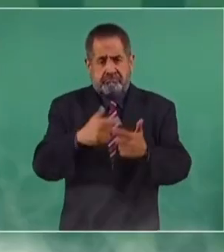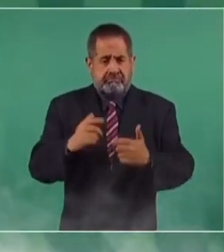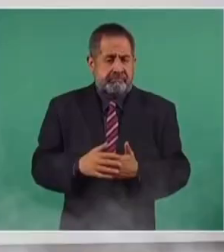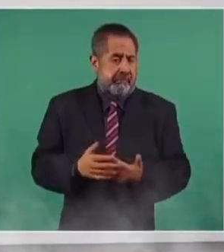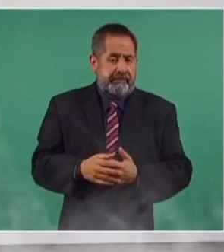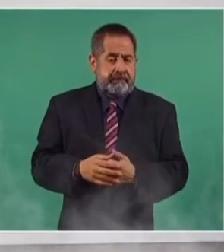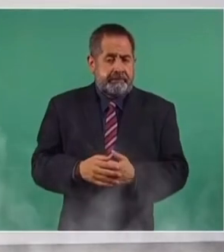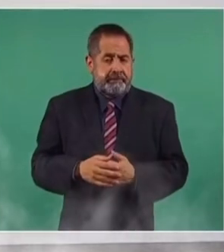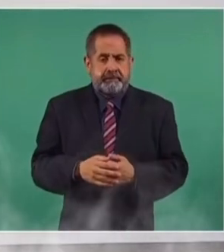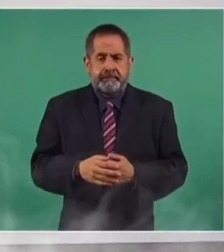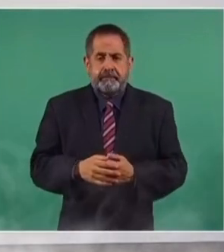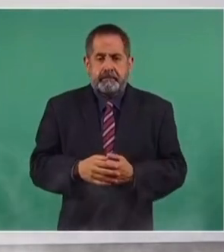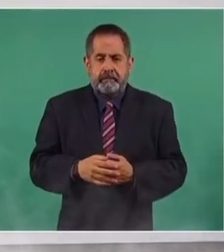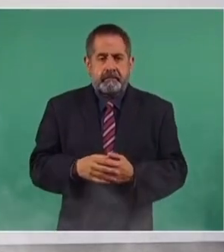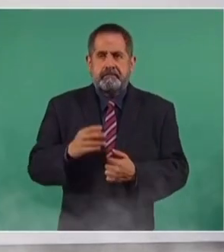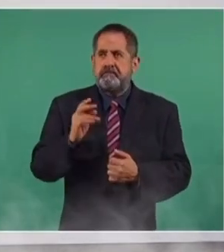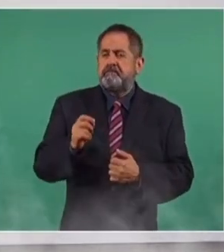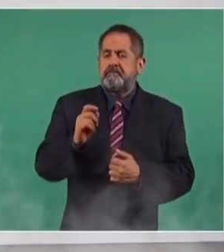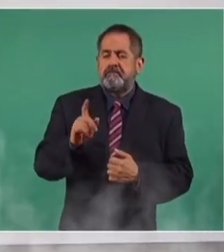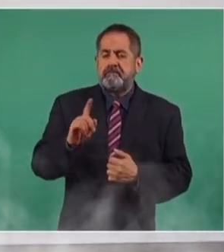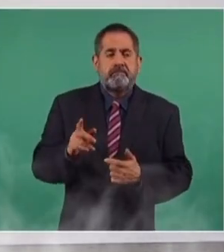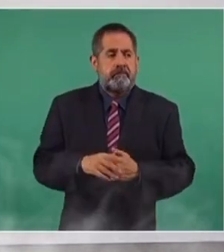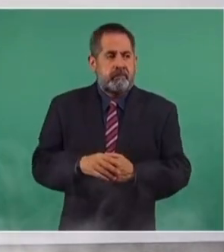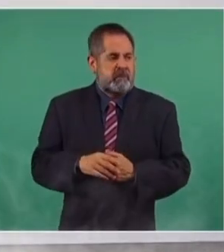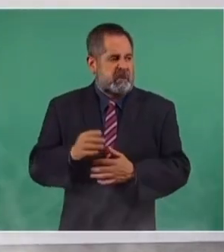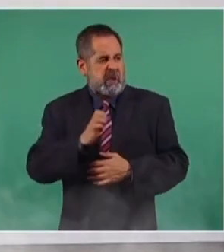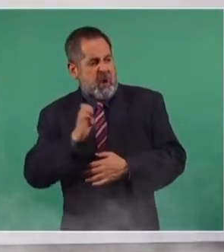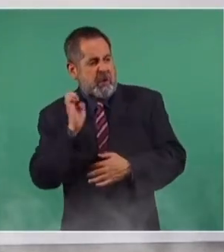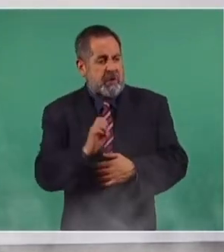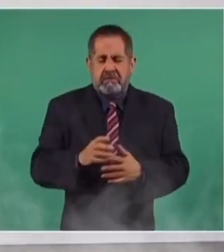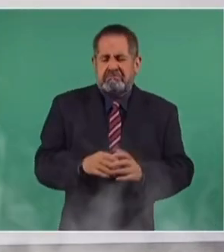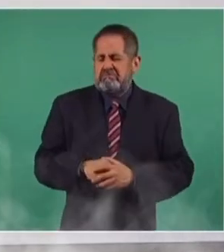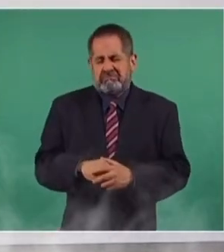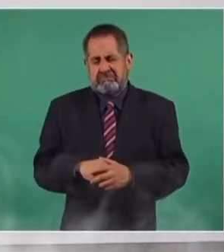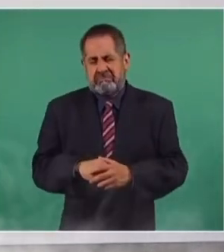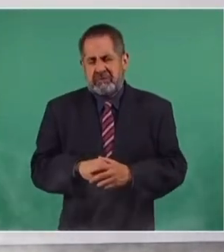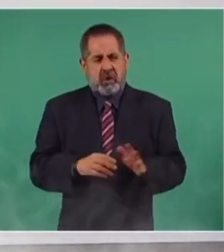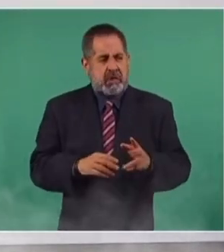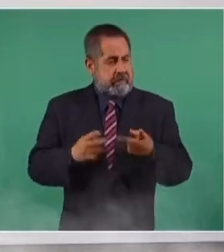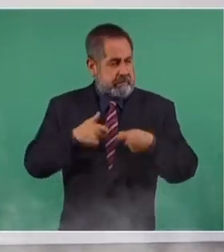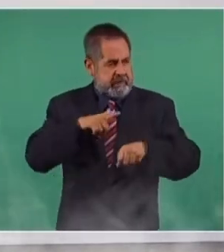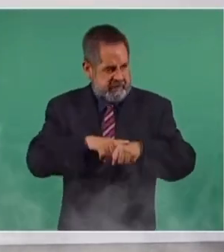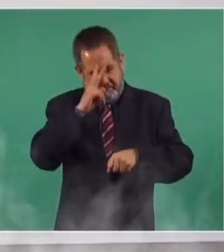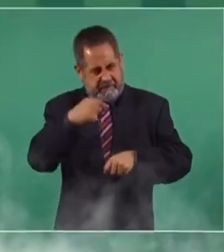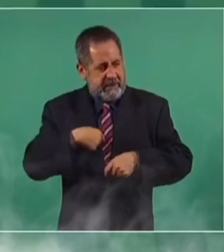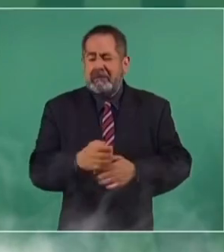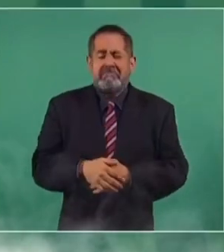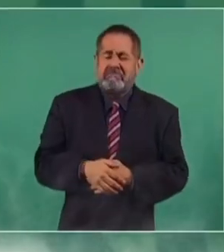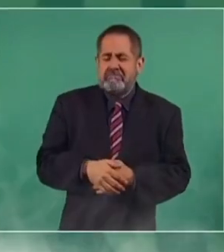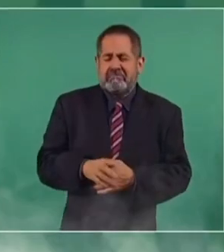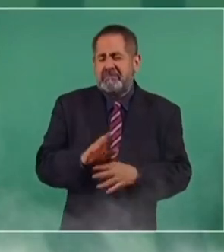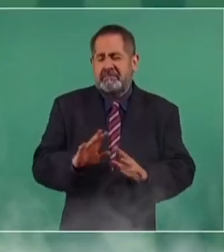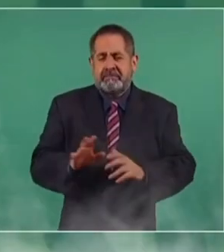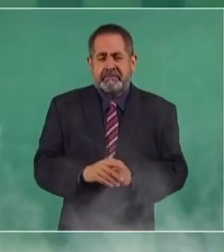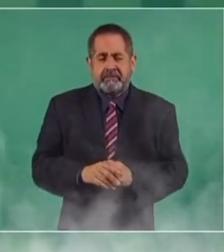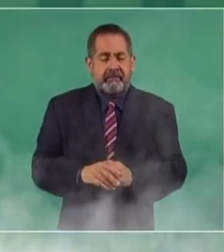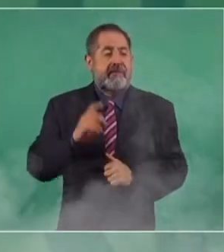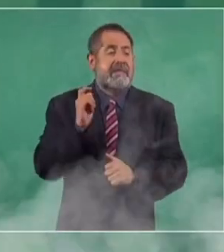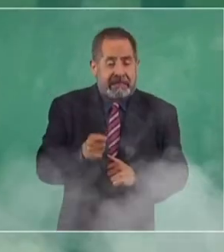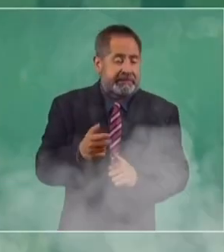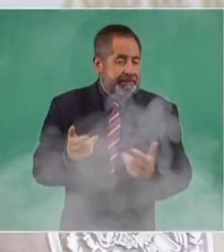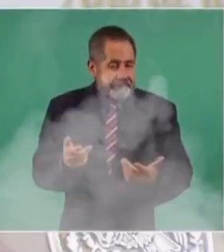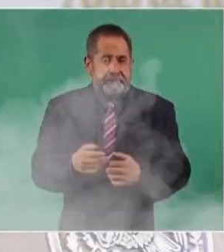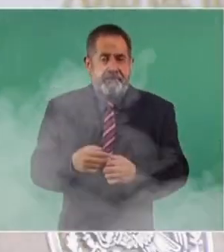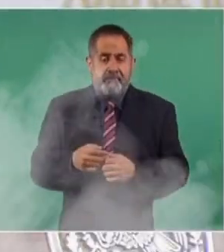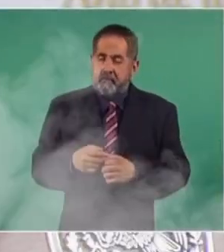No es un problema de odios o ningún asunto personal. Es que se trata